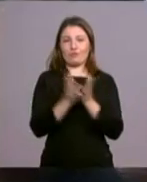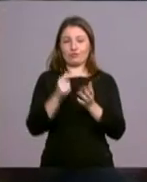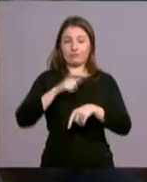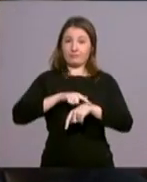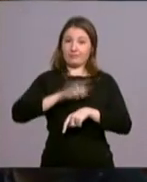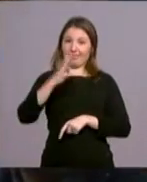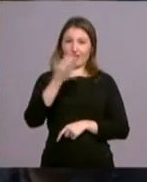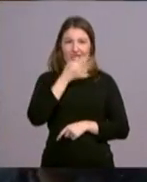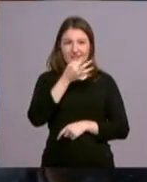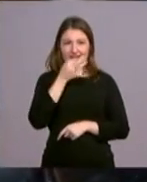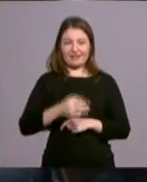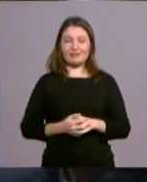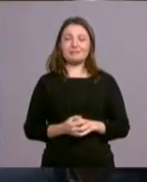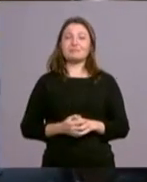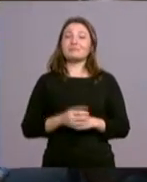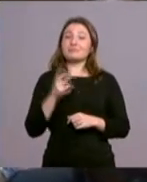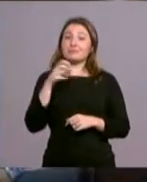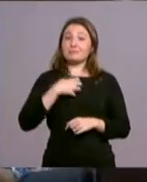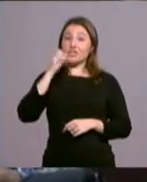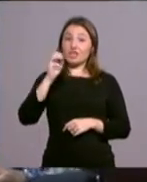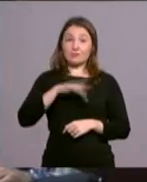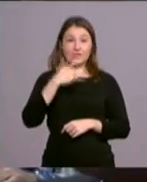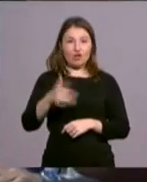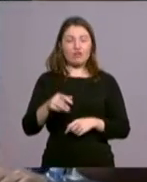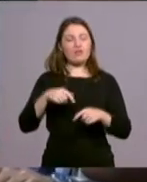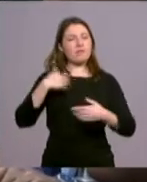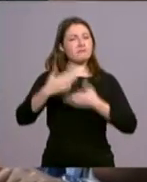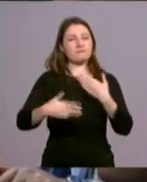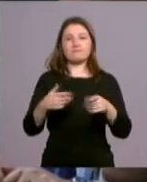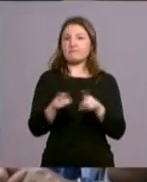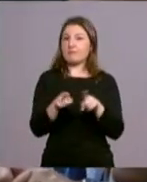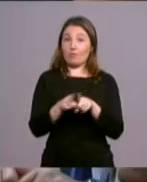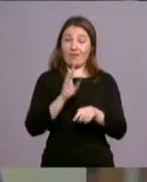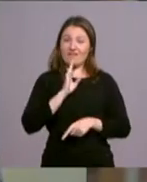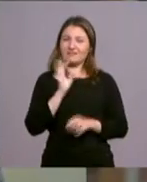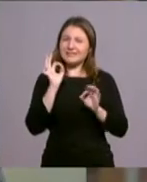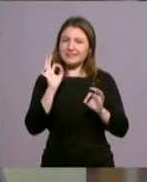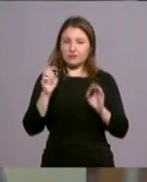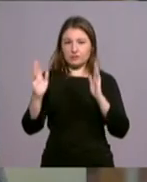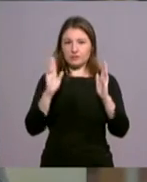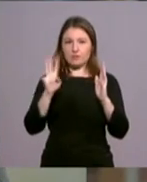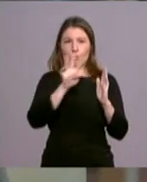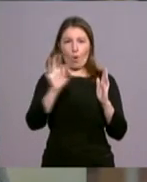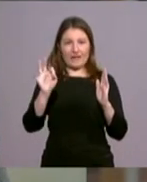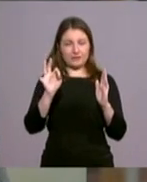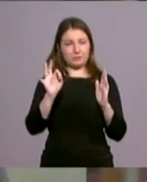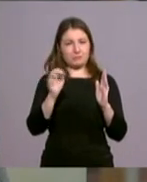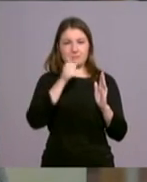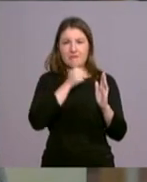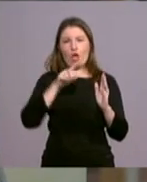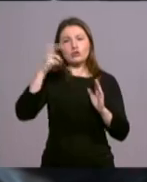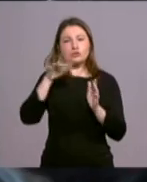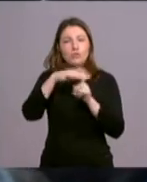5 de la tarde. La tarea de los misioneros de la misericordia se desarrollará, como decíamos, especialmente durante la cuaresma y en otras ocasiones